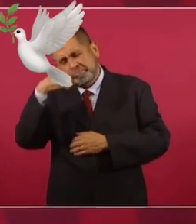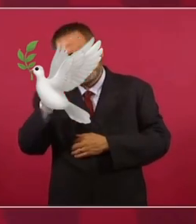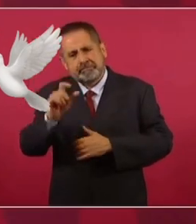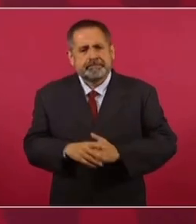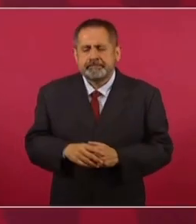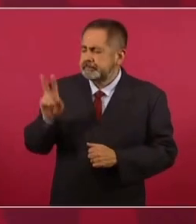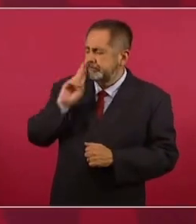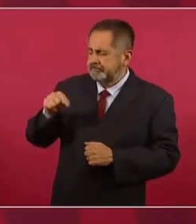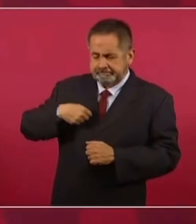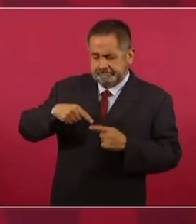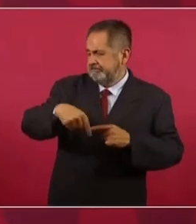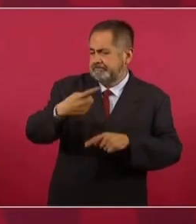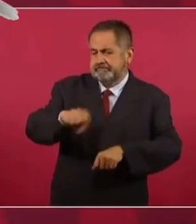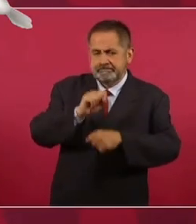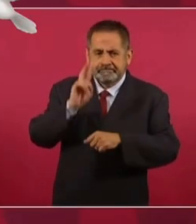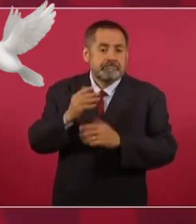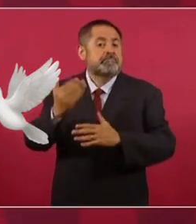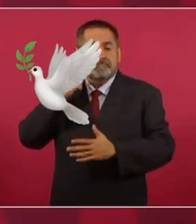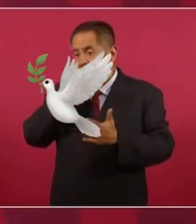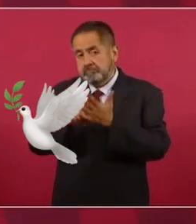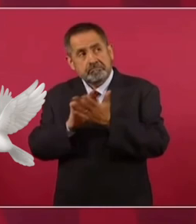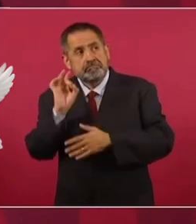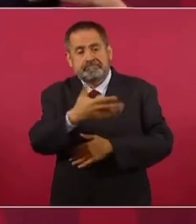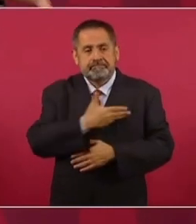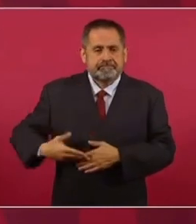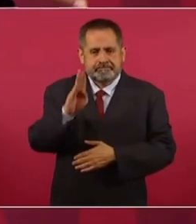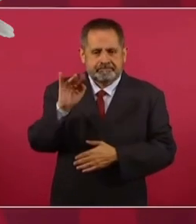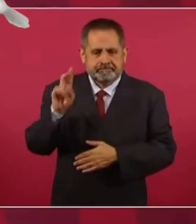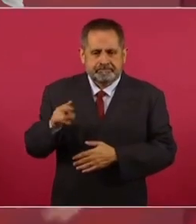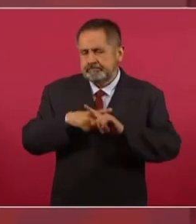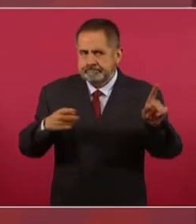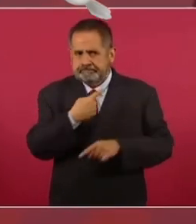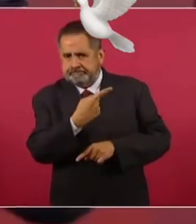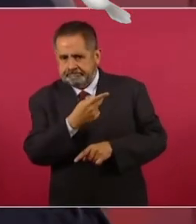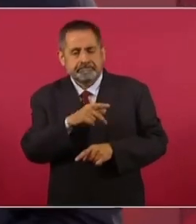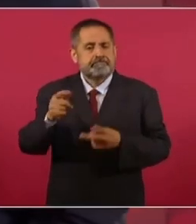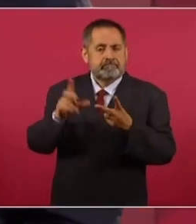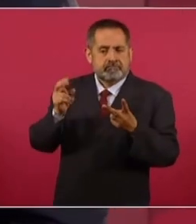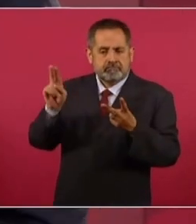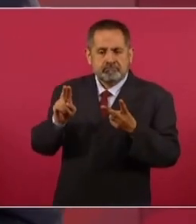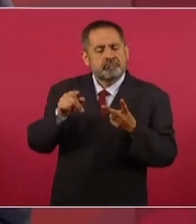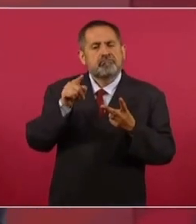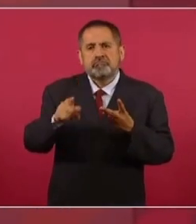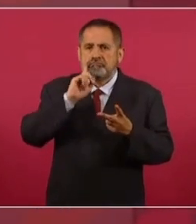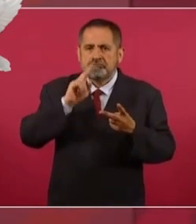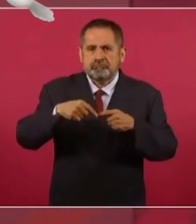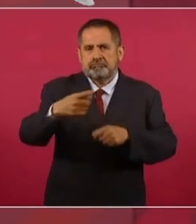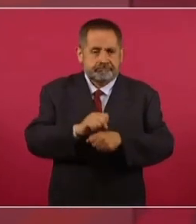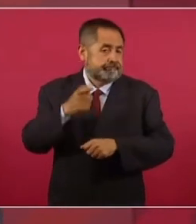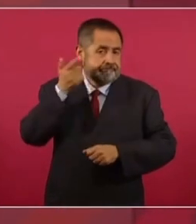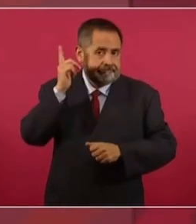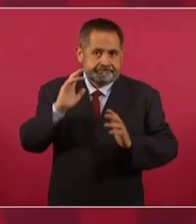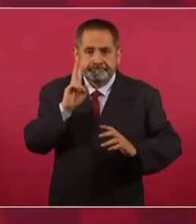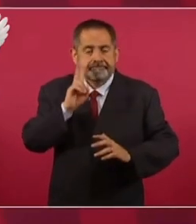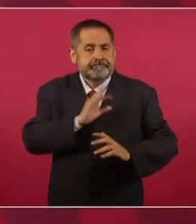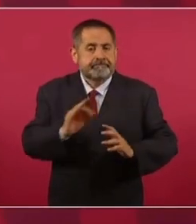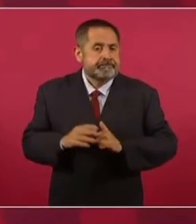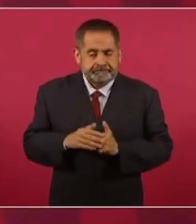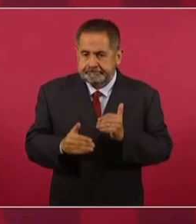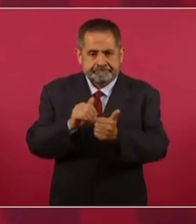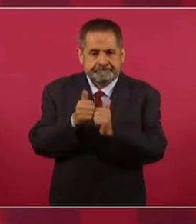las cartas? Pues en esta semana ya envié una carta al presidente Biden, pero eso se tiene que ver con lo nuestro. Esto es otro asunto. Ojalá y se